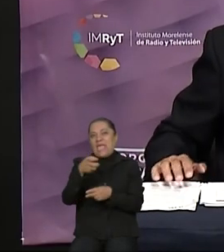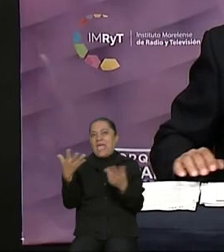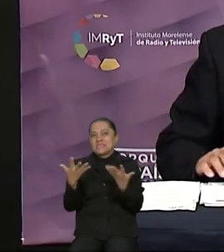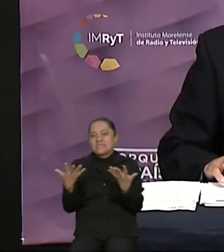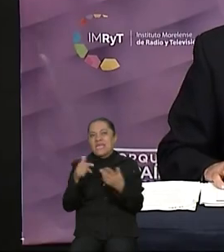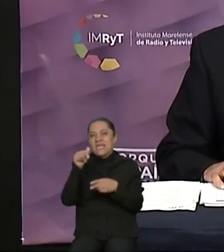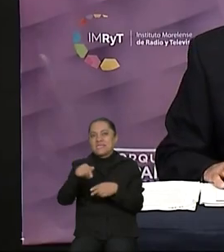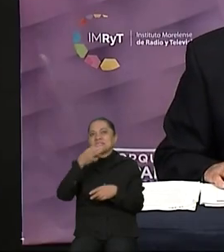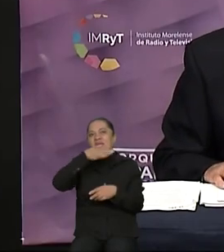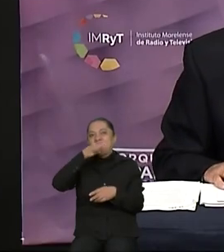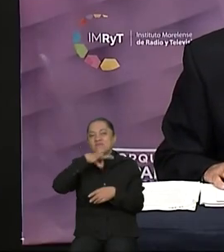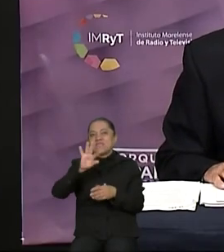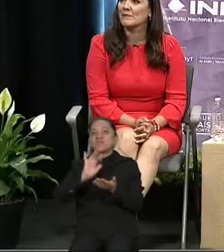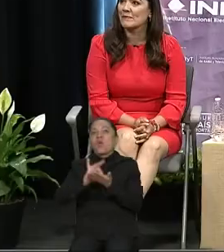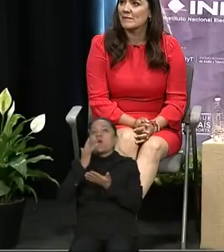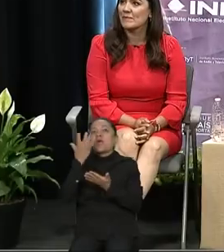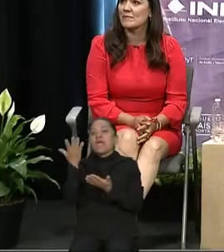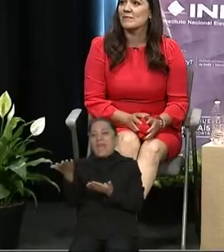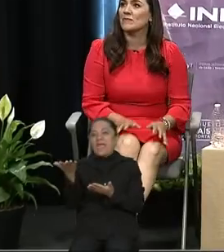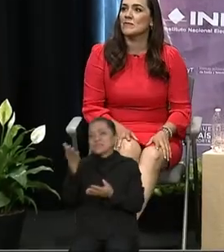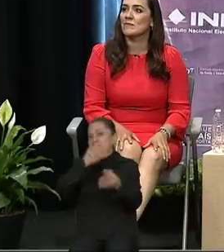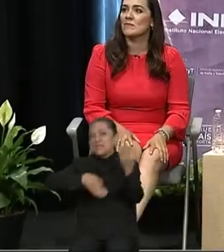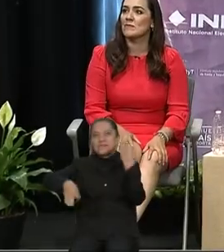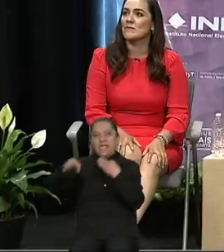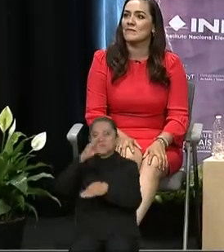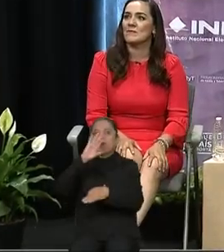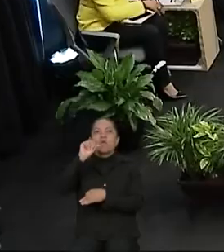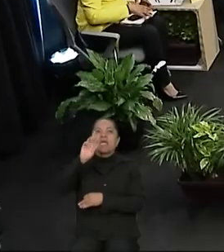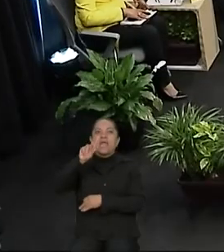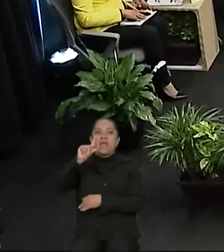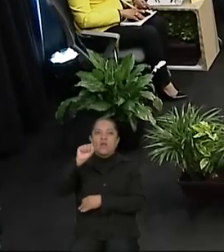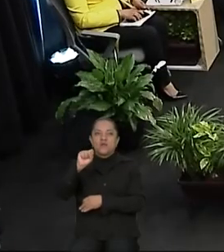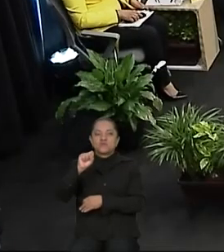Carlos y gracias a todos ustedes muy buenas noches